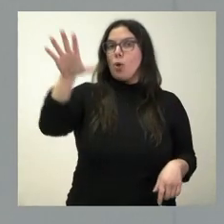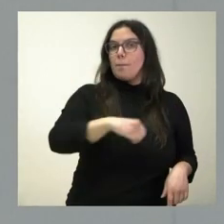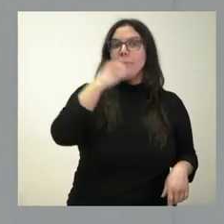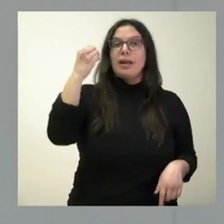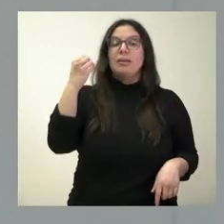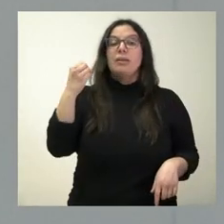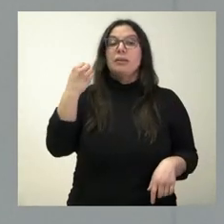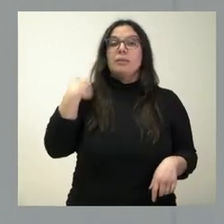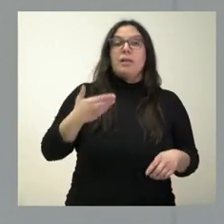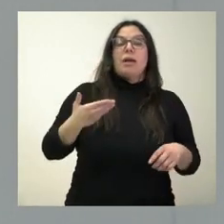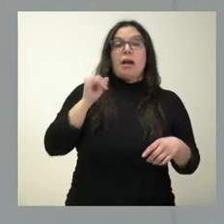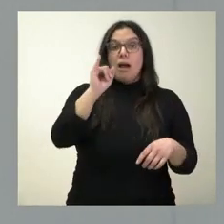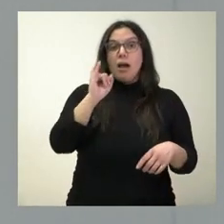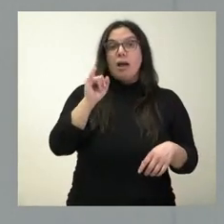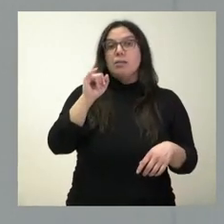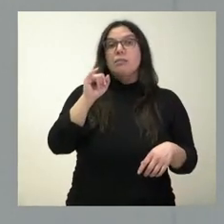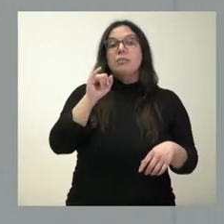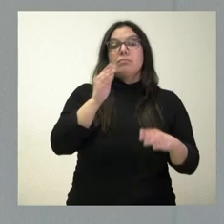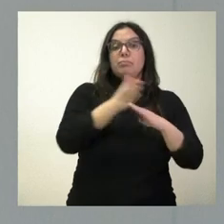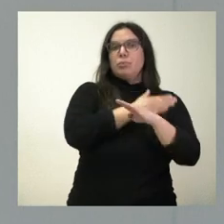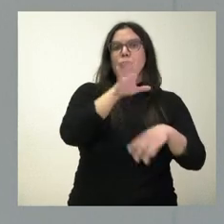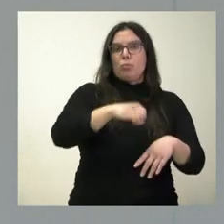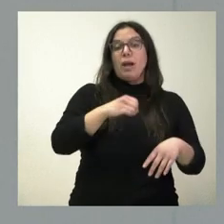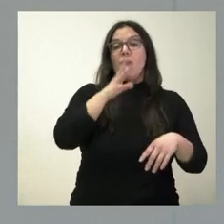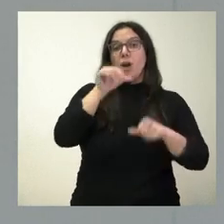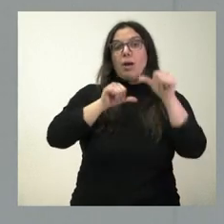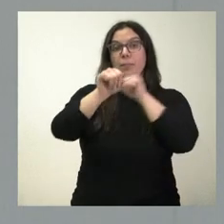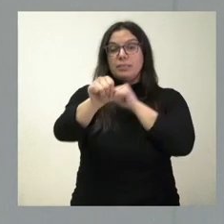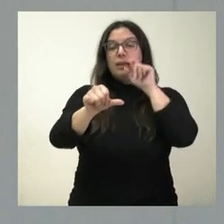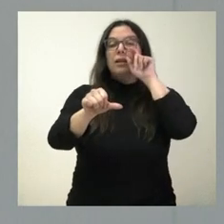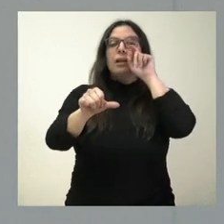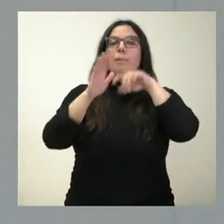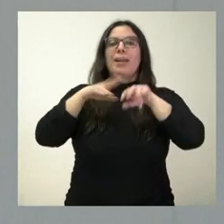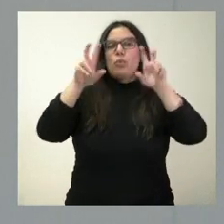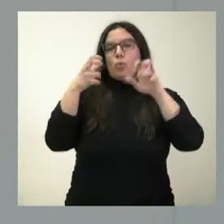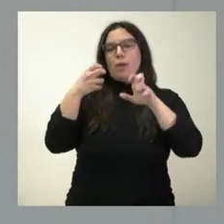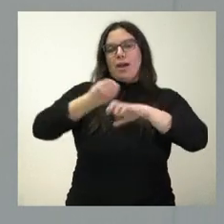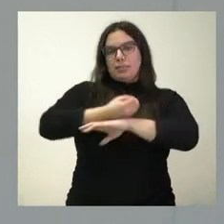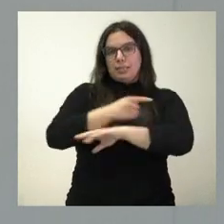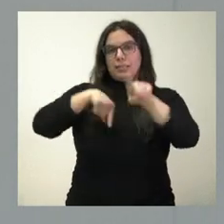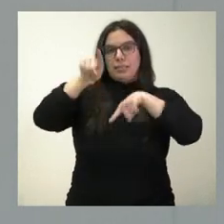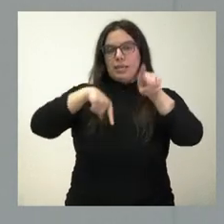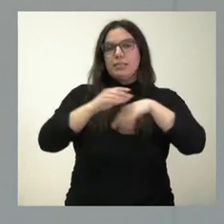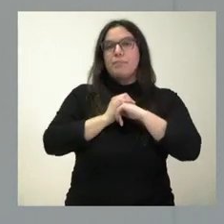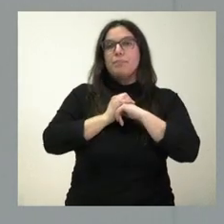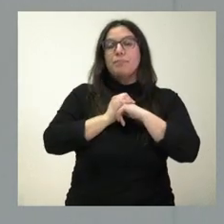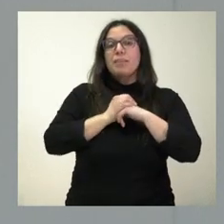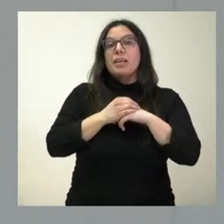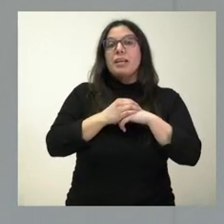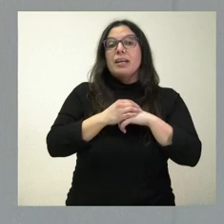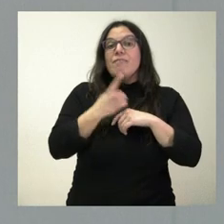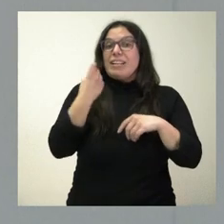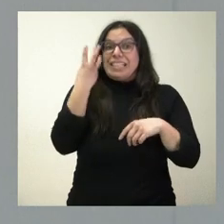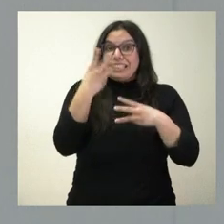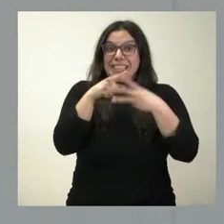existentes. Comenzará ahora a ofrecerse desde este momento para las nuevas líneas. Nos quedan todavía solo ya tres líneas